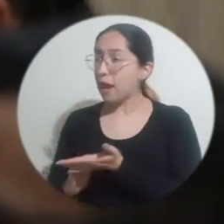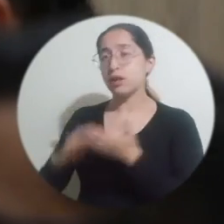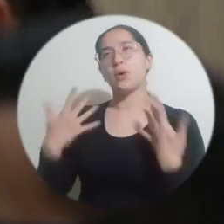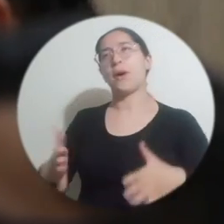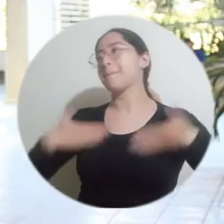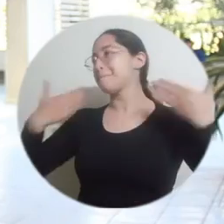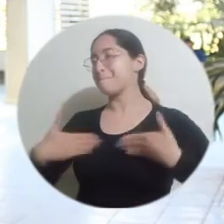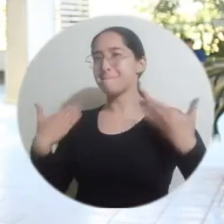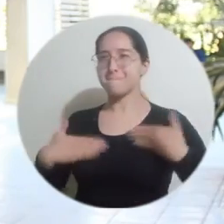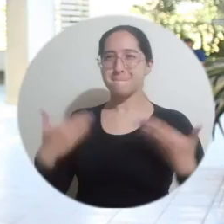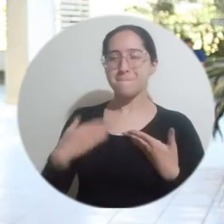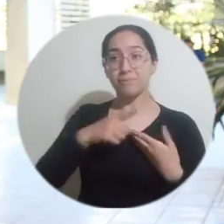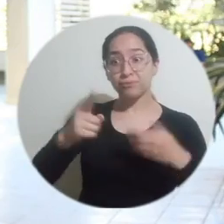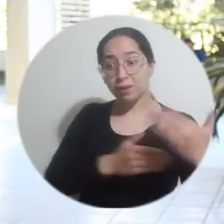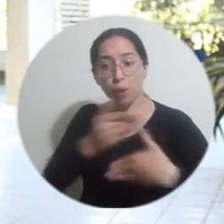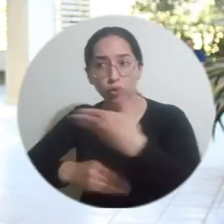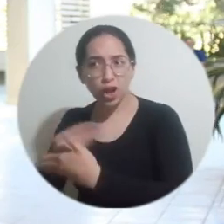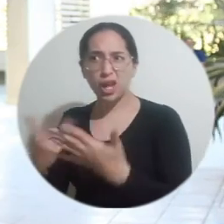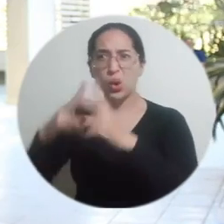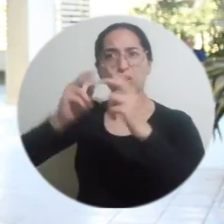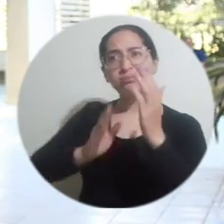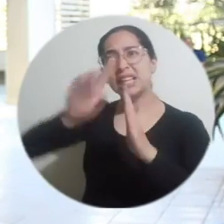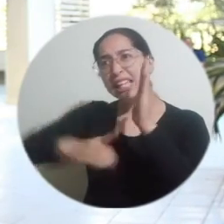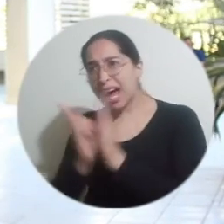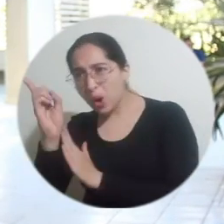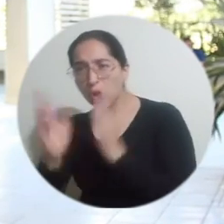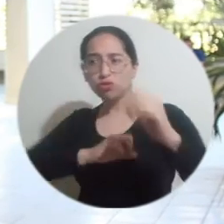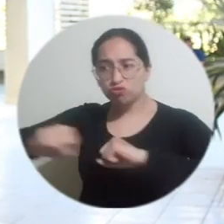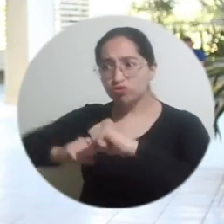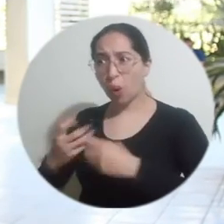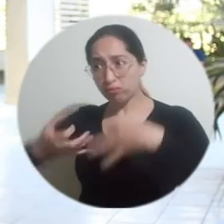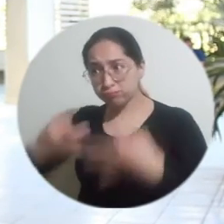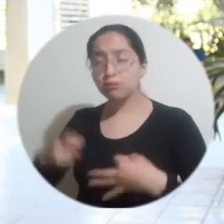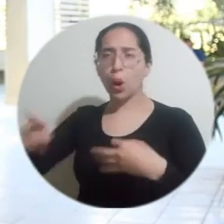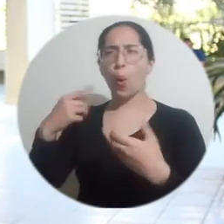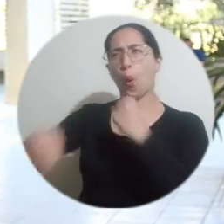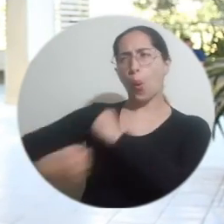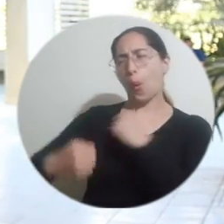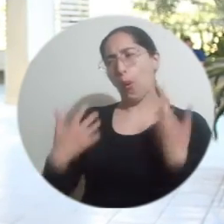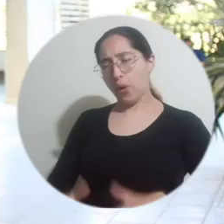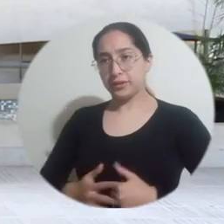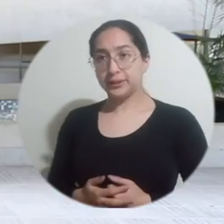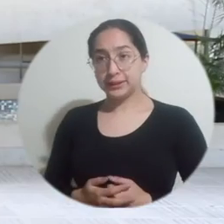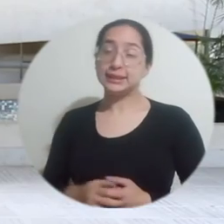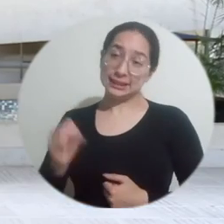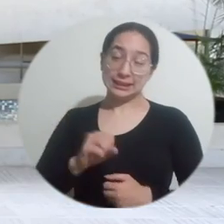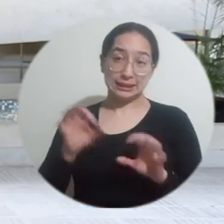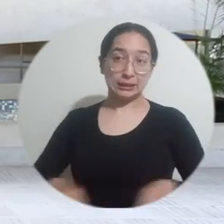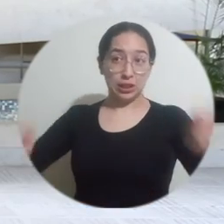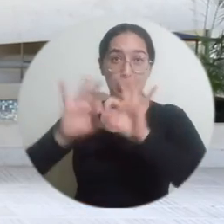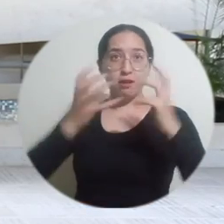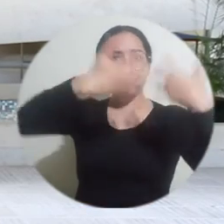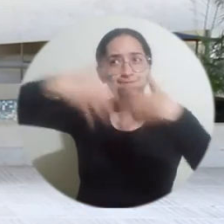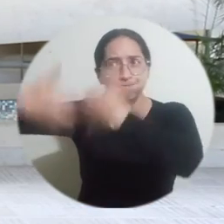muy grato poder tener esta mano amiga y fuerte en todos estos procesos de desarrollo y de gestión como tal. La importancia